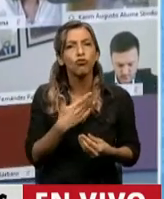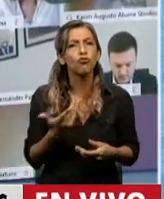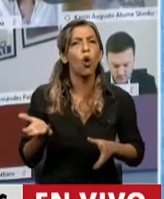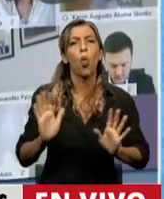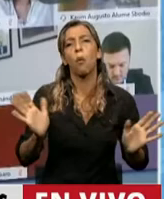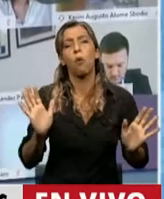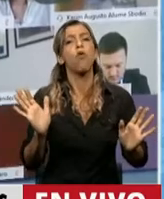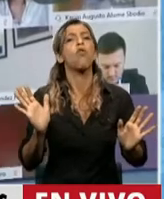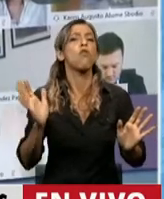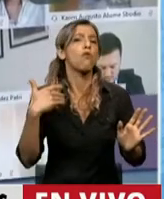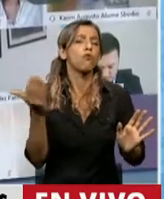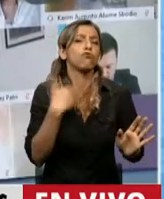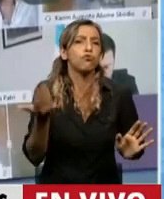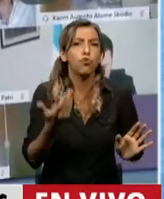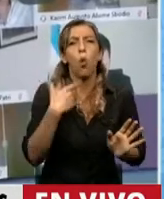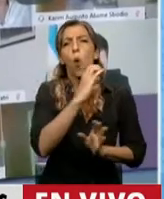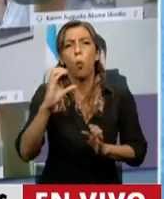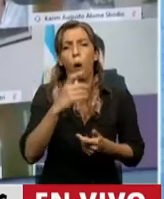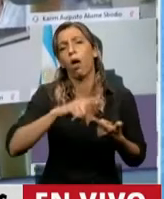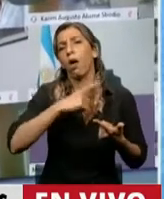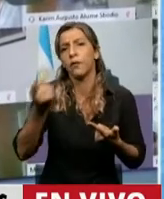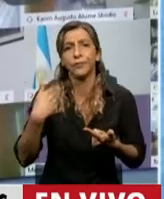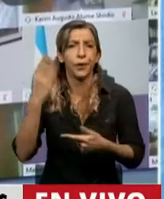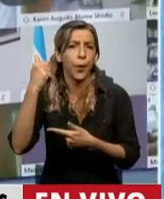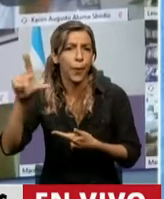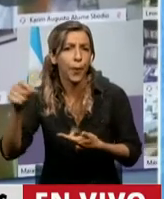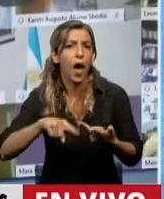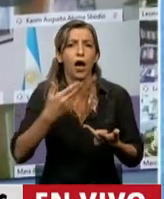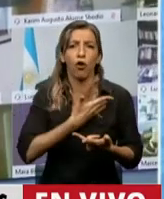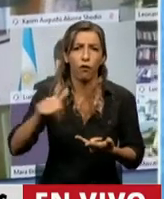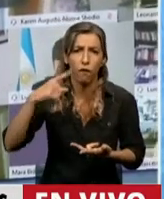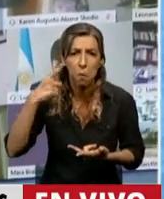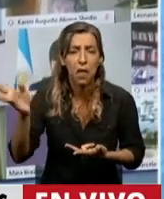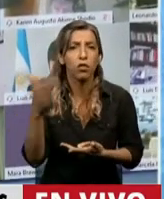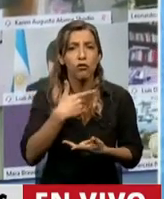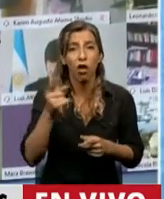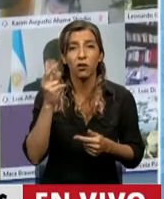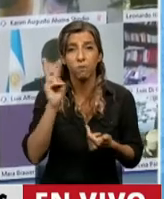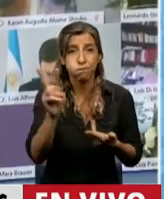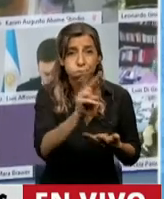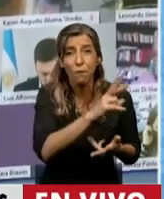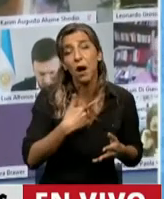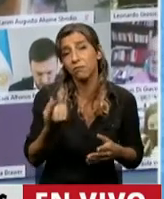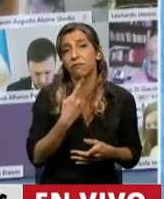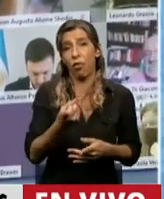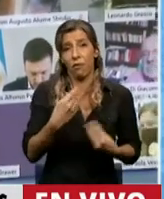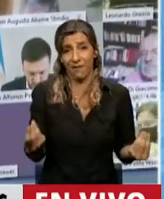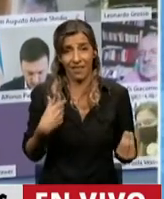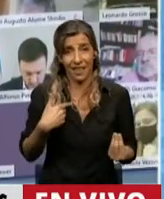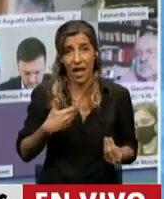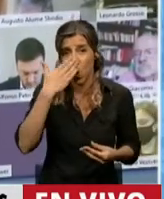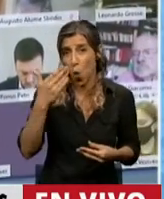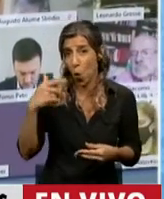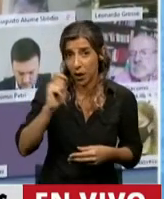saludadas por los banqueros, por el Fondo Monetario, dan cuenta de una reducción del gasto público en los últimos